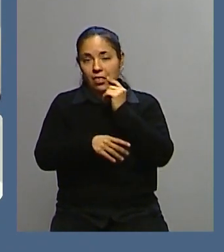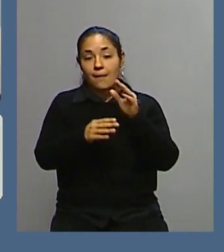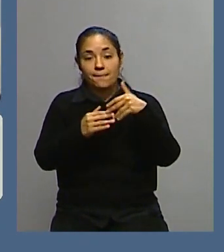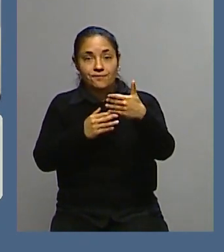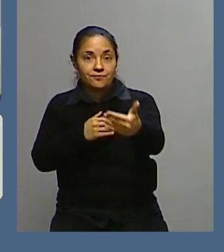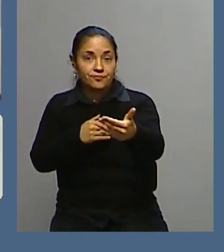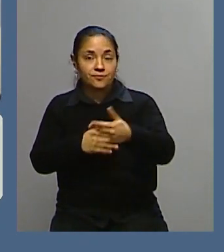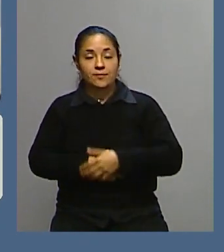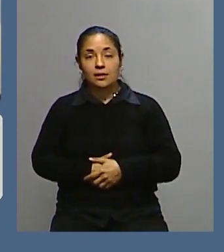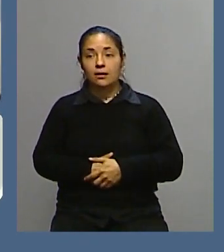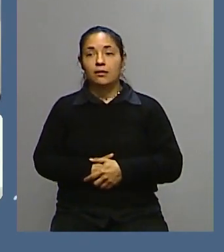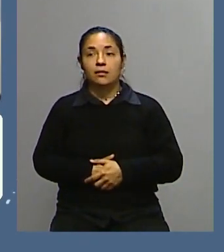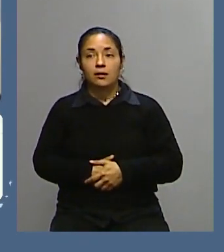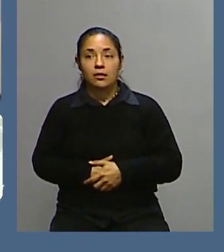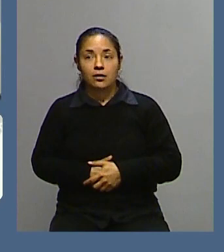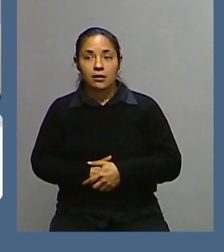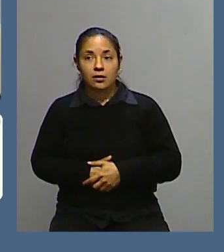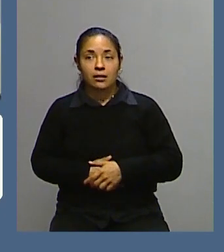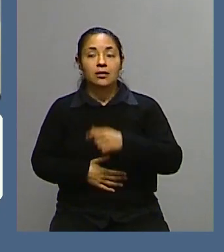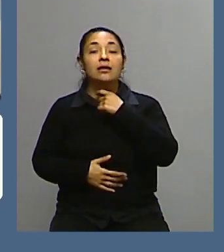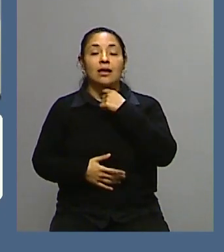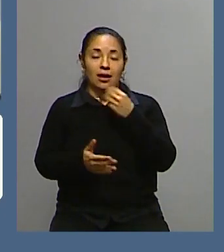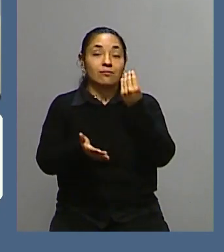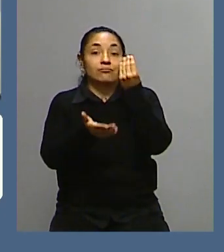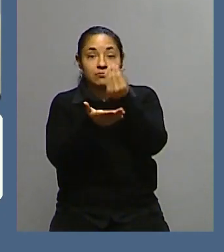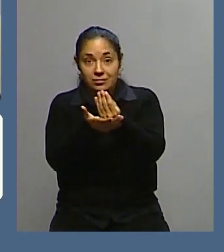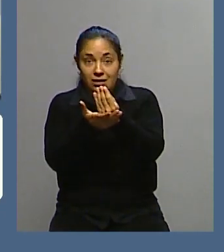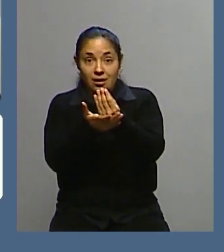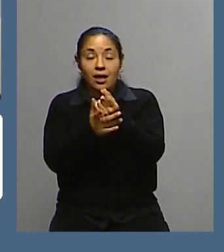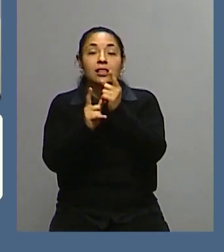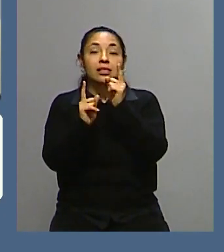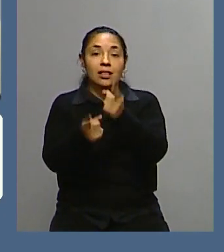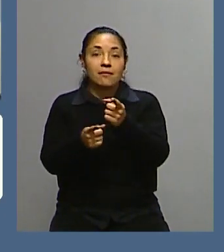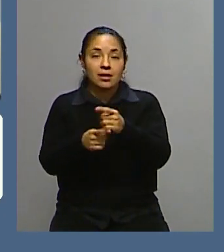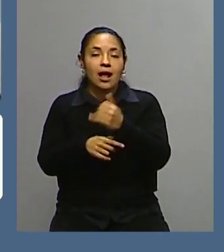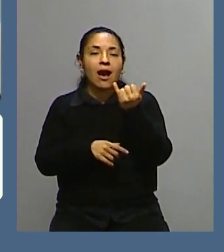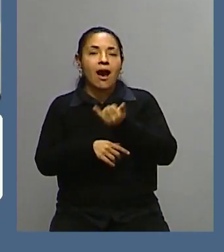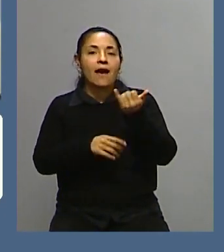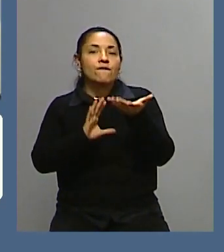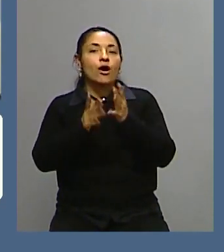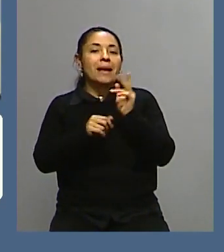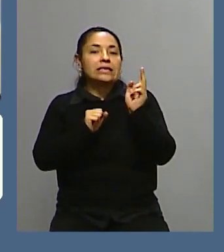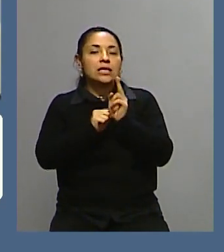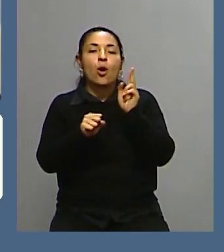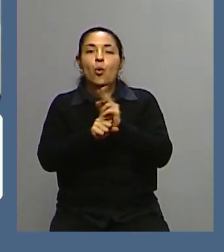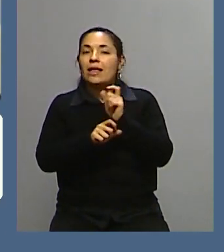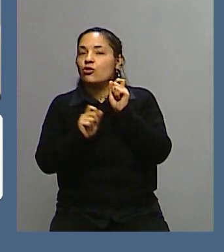el funeral en sí. Que quieren ser parte y que tienen sus propias reglas de seguridad. Por ejemplo,